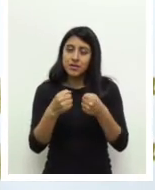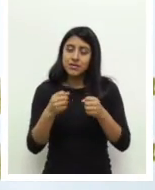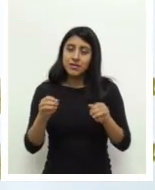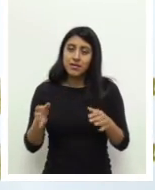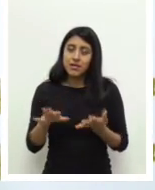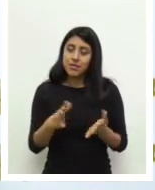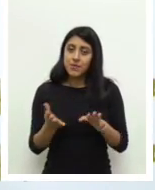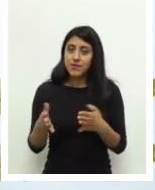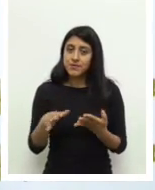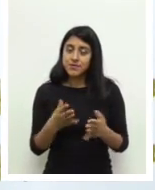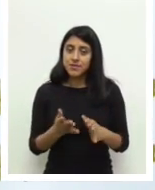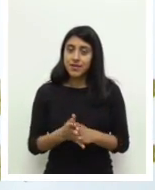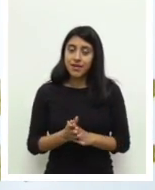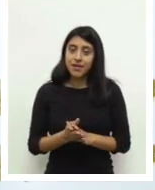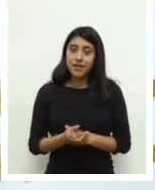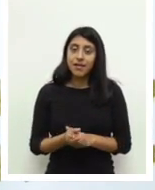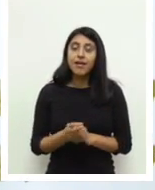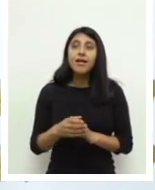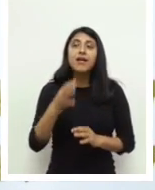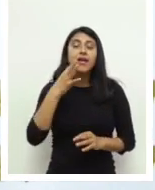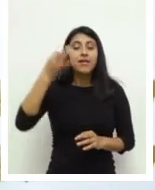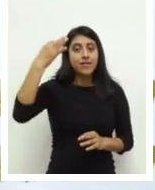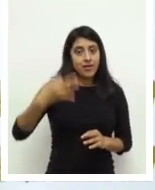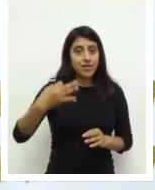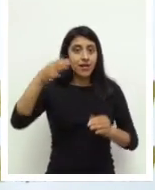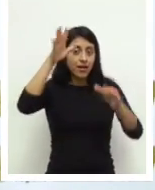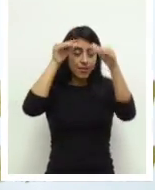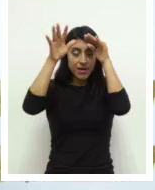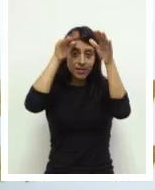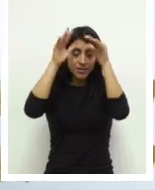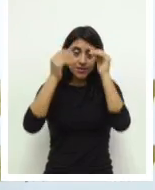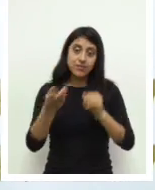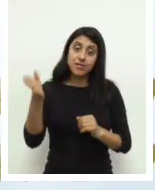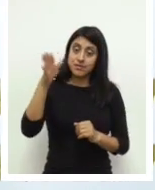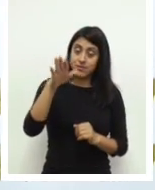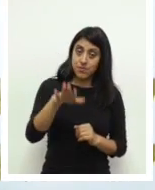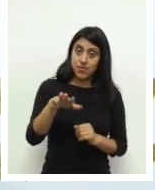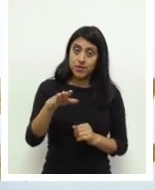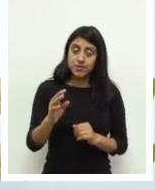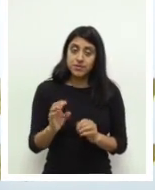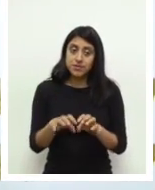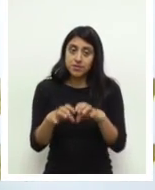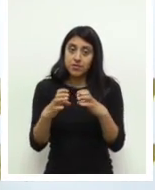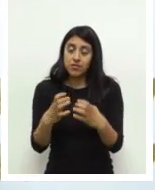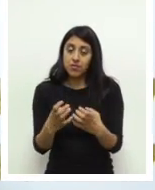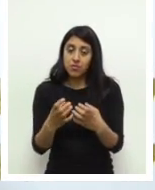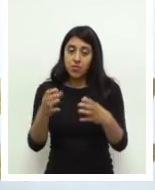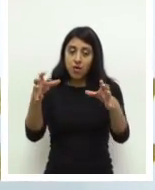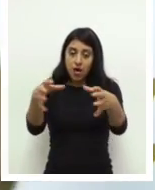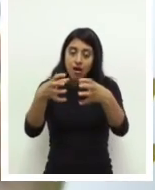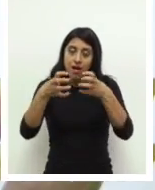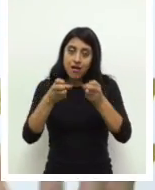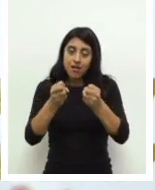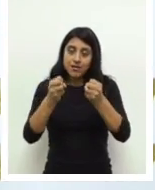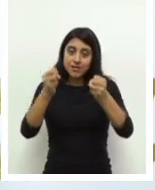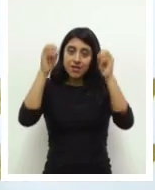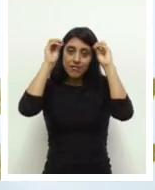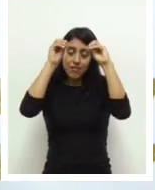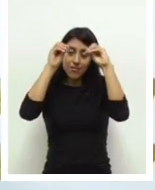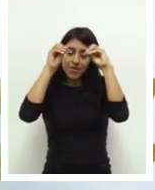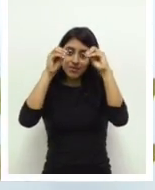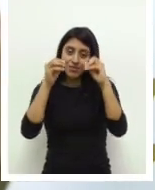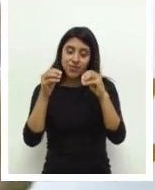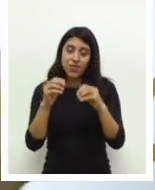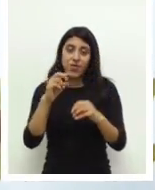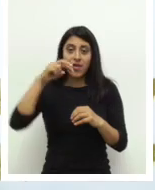sus artistas favoritos, sus instrumentistas favoritos, porque ahí está realmente el aprendizaje. Y luego, cómo agarrar todo ese